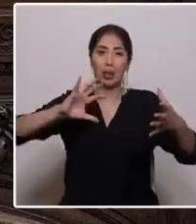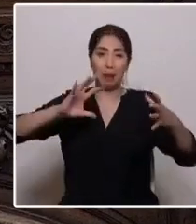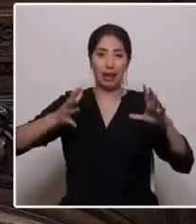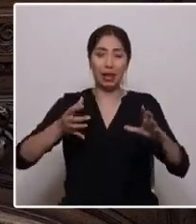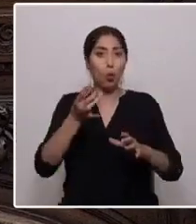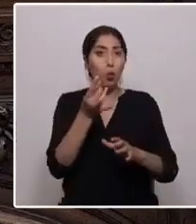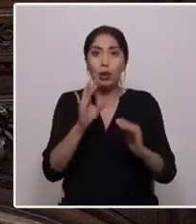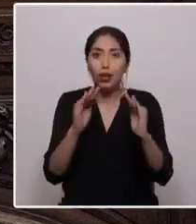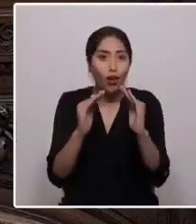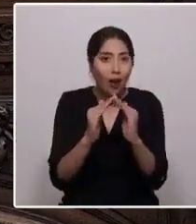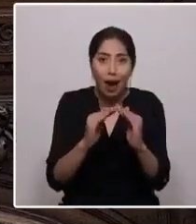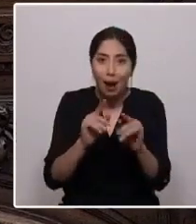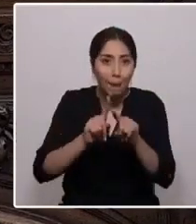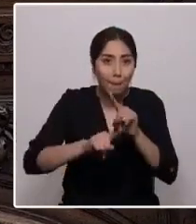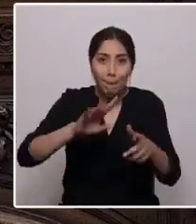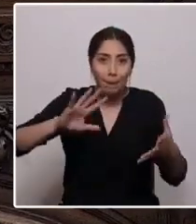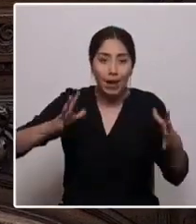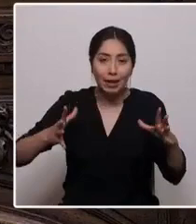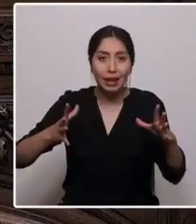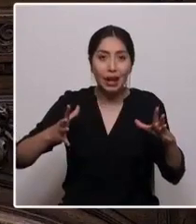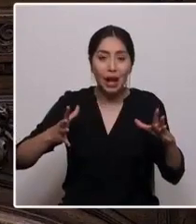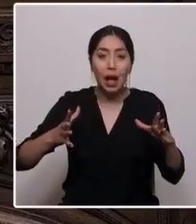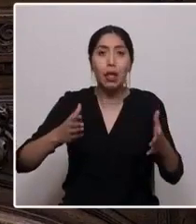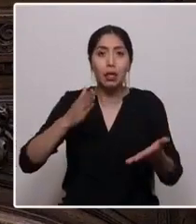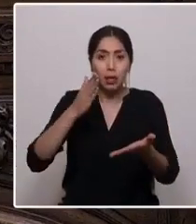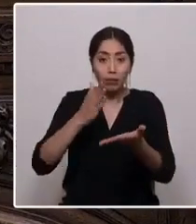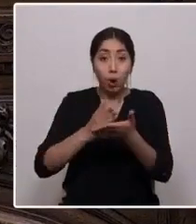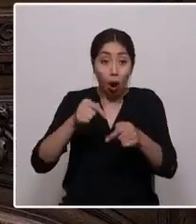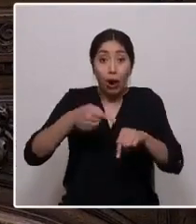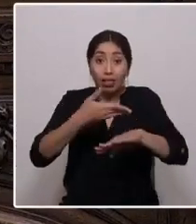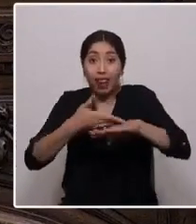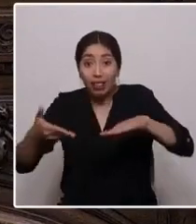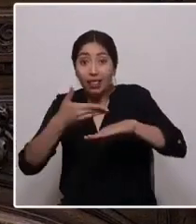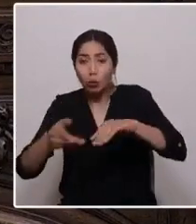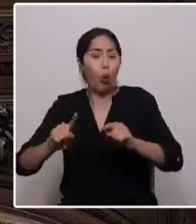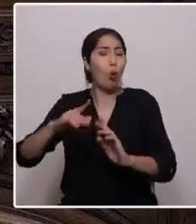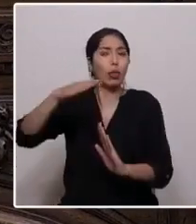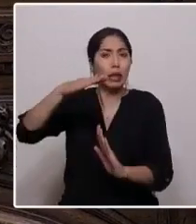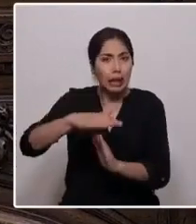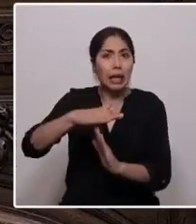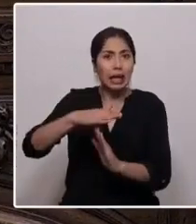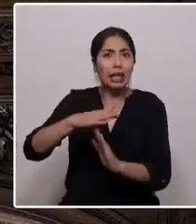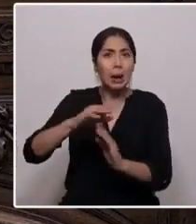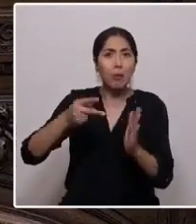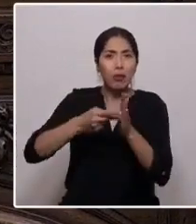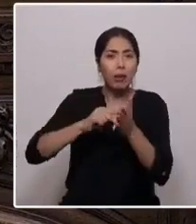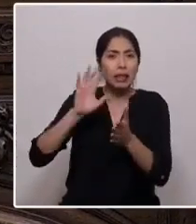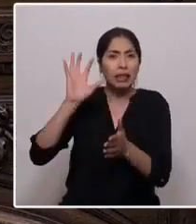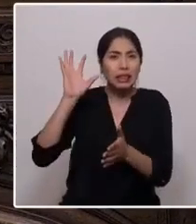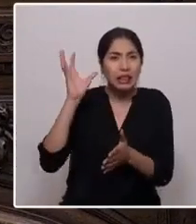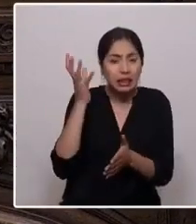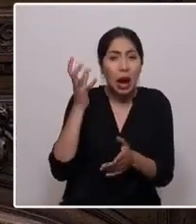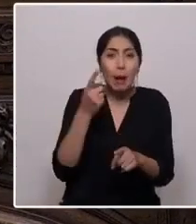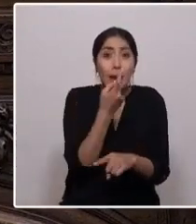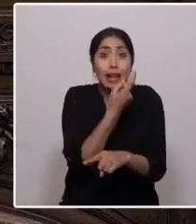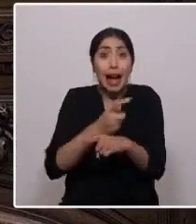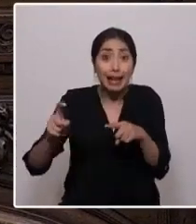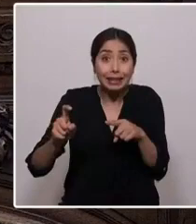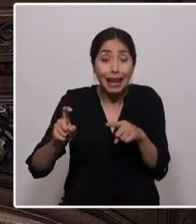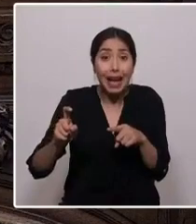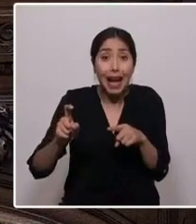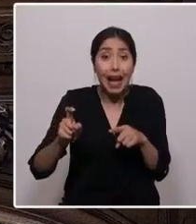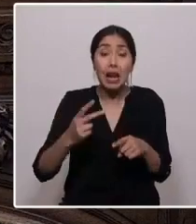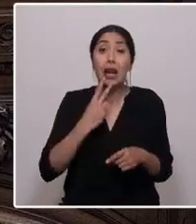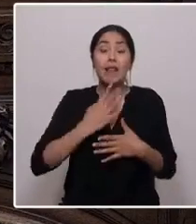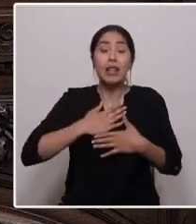único que debemos temer es a no actuar a tiempo para detener esta crisis ecológica y emergencia climática que amenaza con poner el fin de la